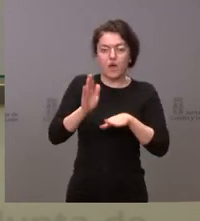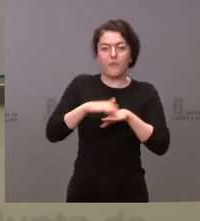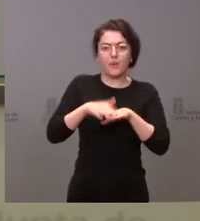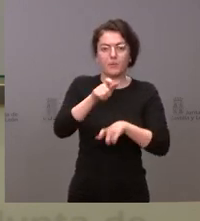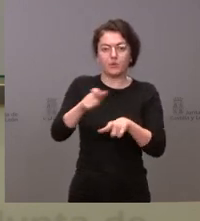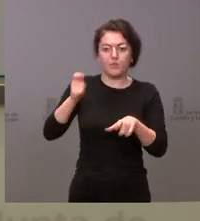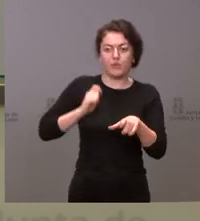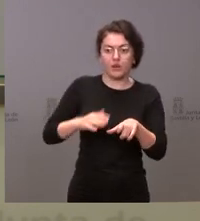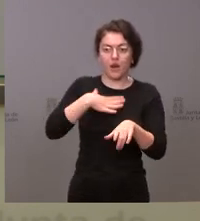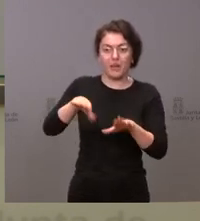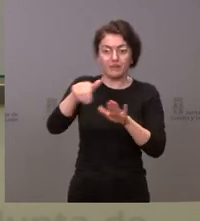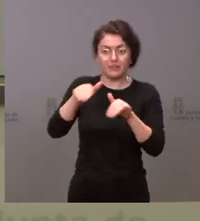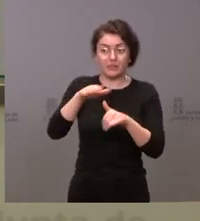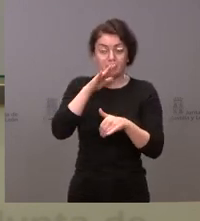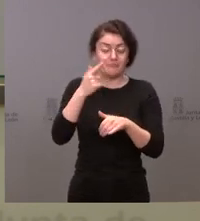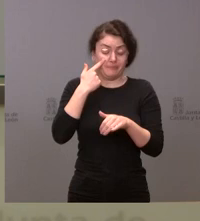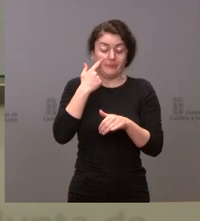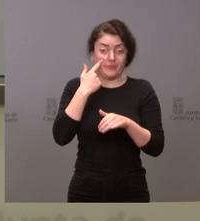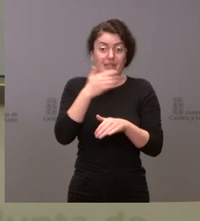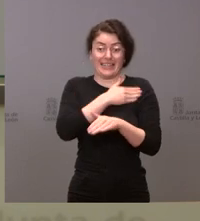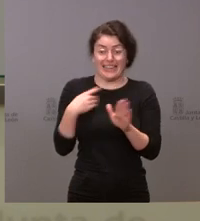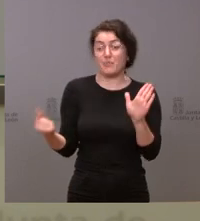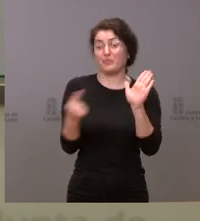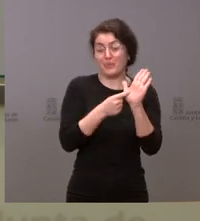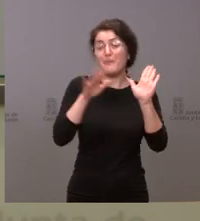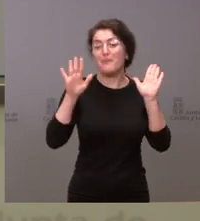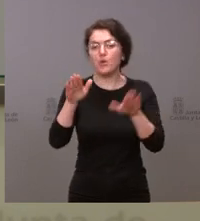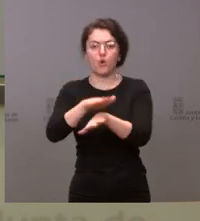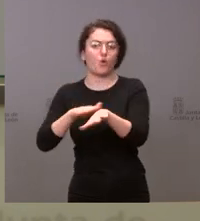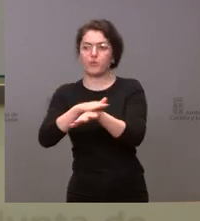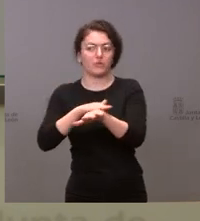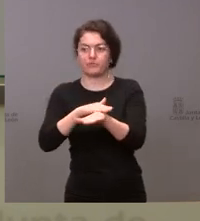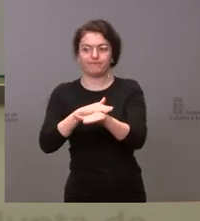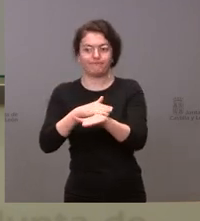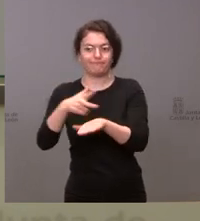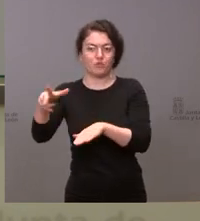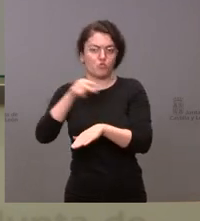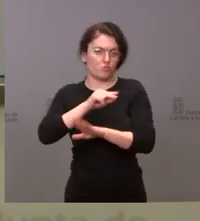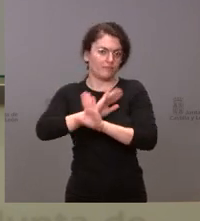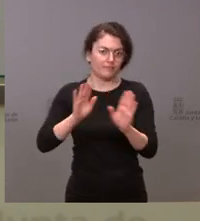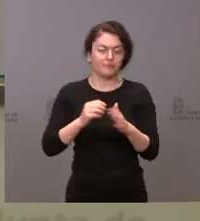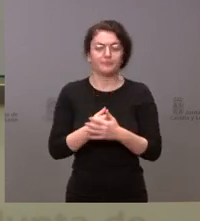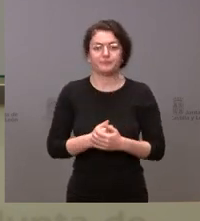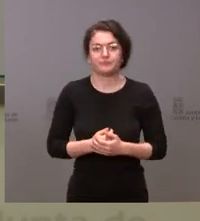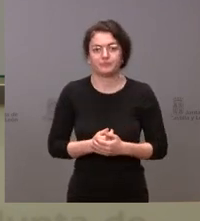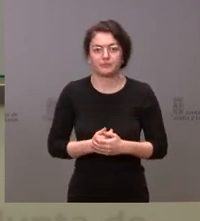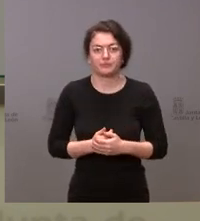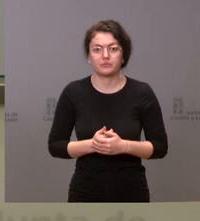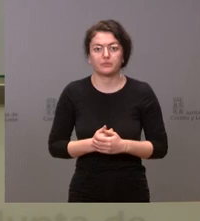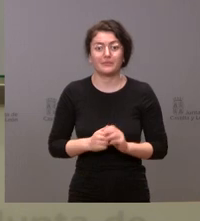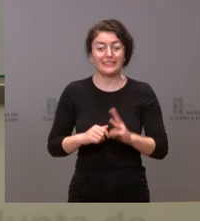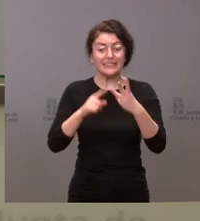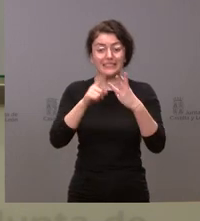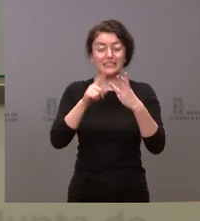puesto este punto en el día de la conferencia de presidentes y donde, desgraciadamente, el Gobierno no ha estimado oportuno incorporarlo. Y el tercer asunto es el que tiene que ver con la situación